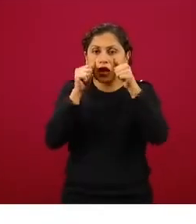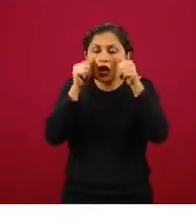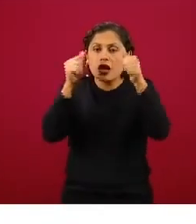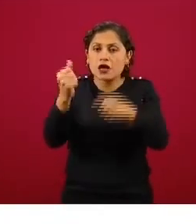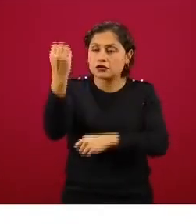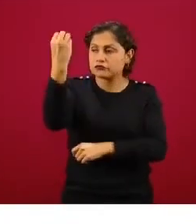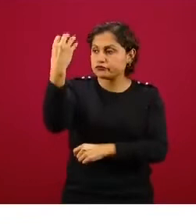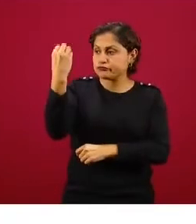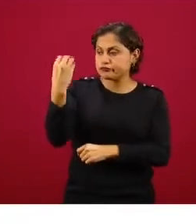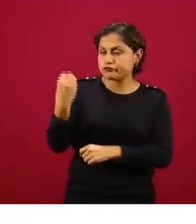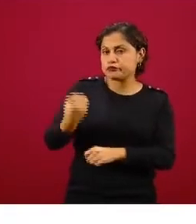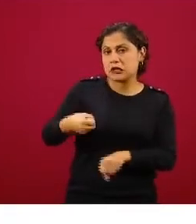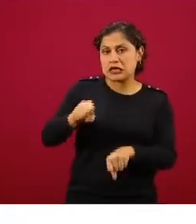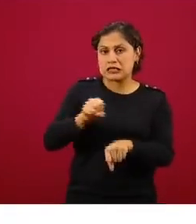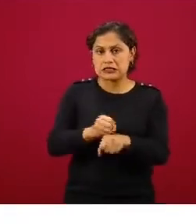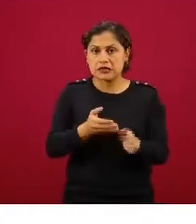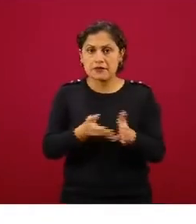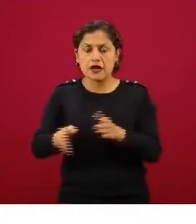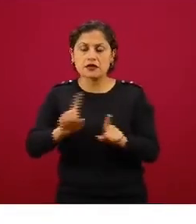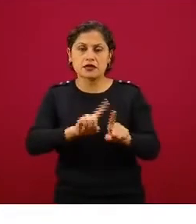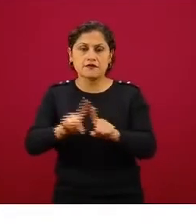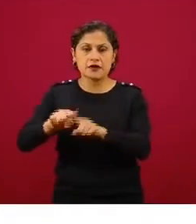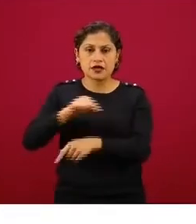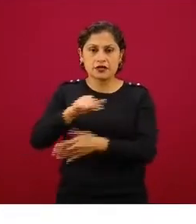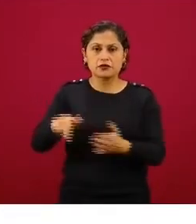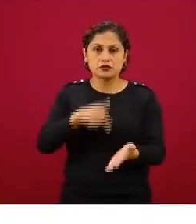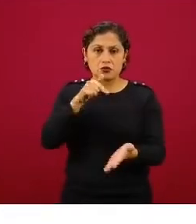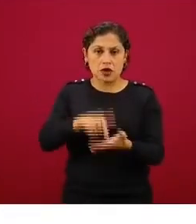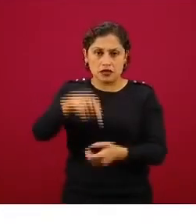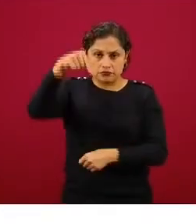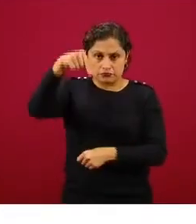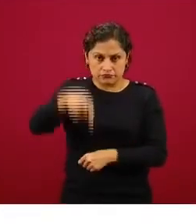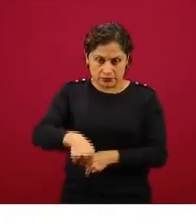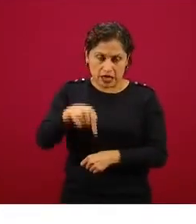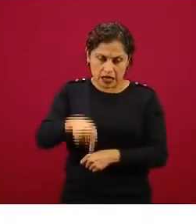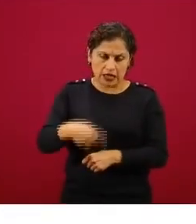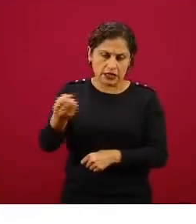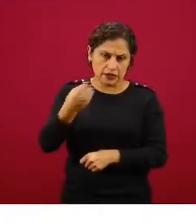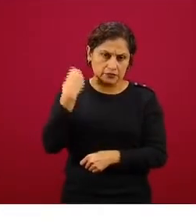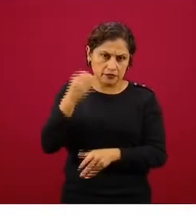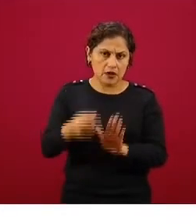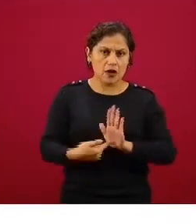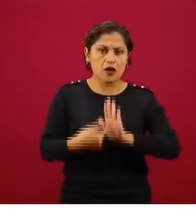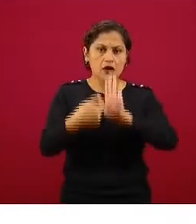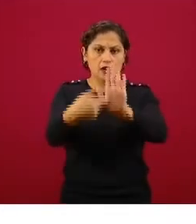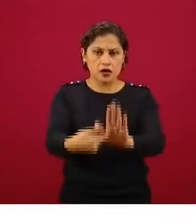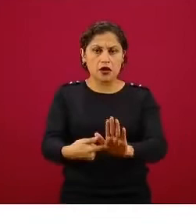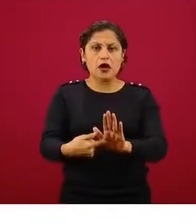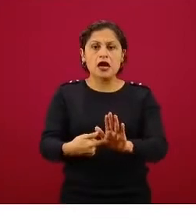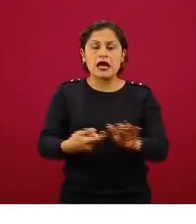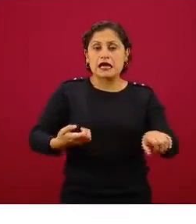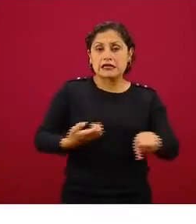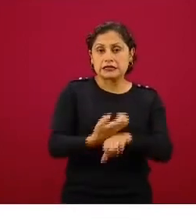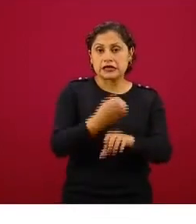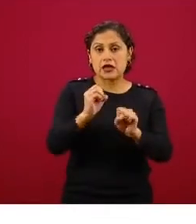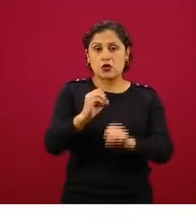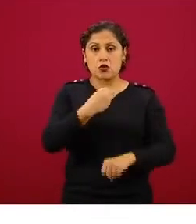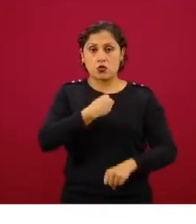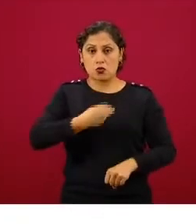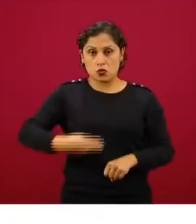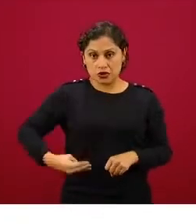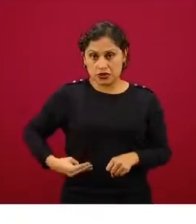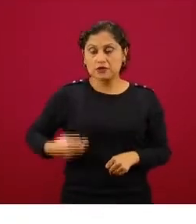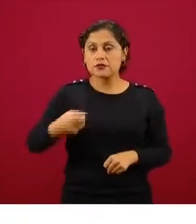semanal por regiones, que aquí mismo se da a conocer, tanto estatal como municipal, que determinará el nivel de alerta